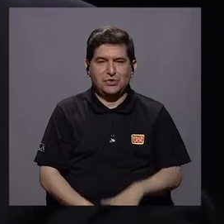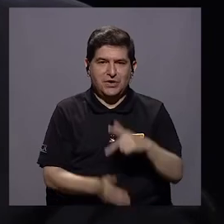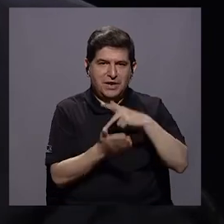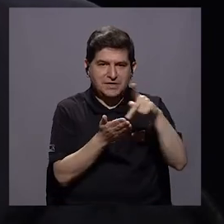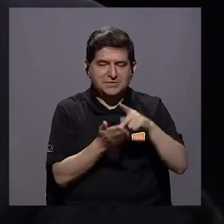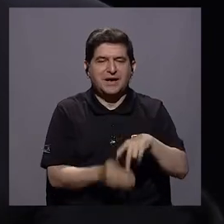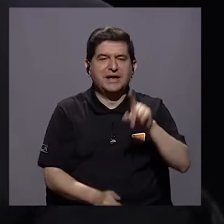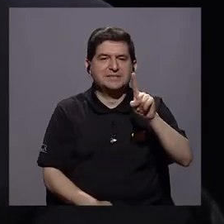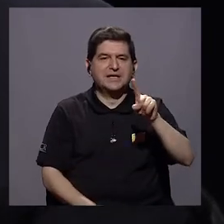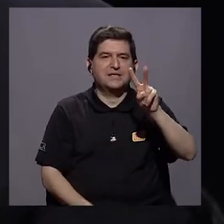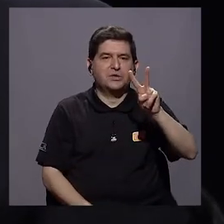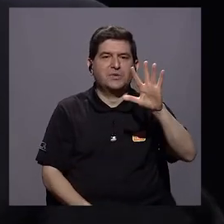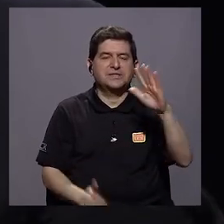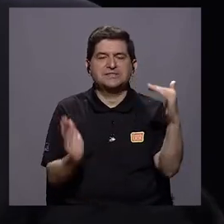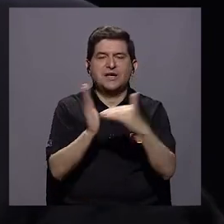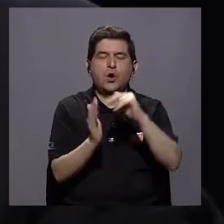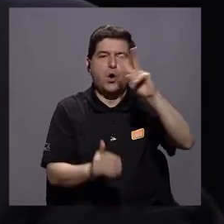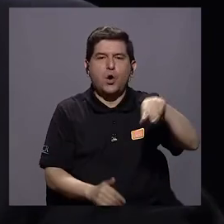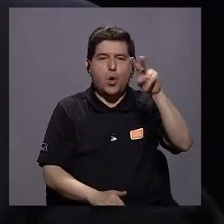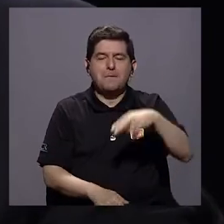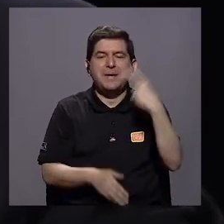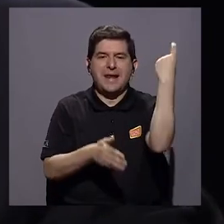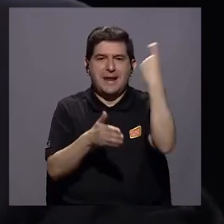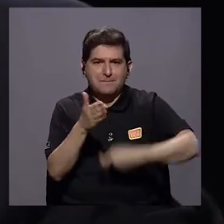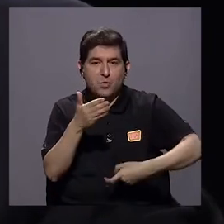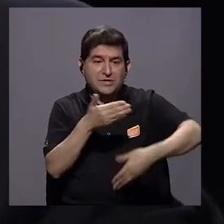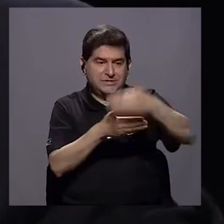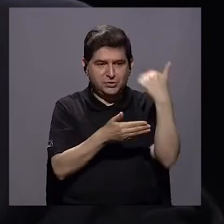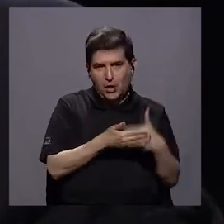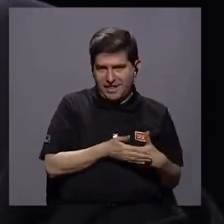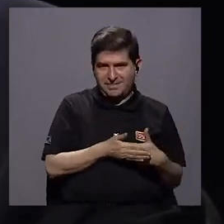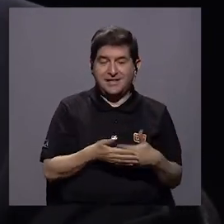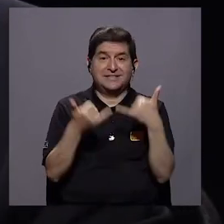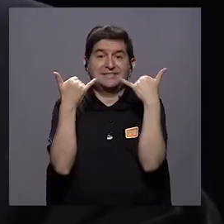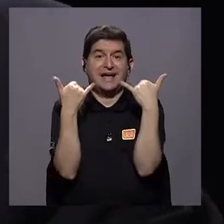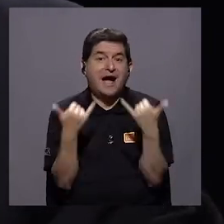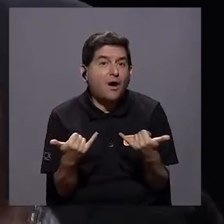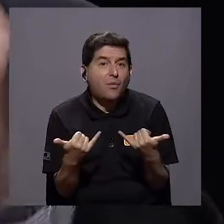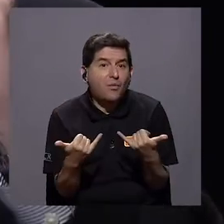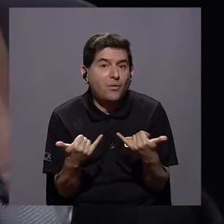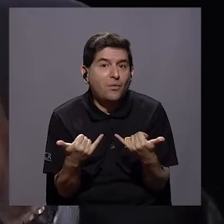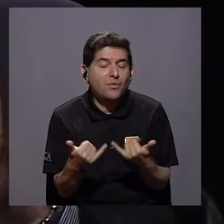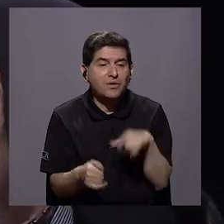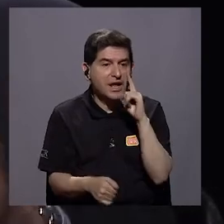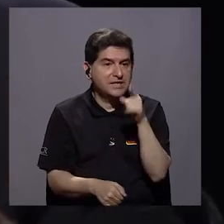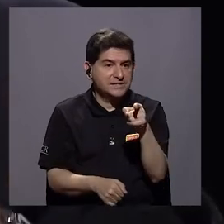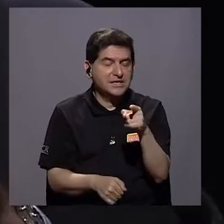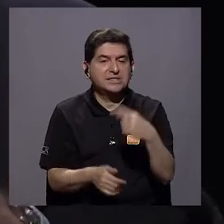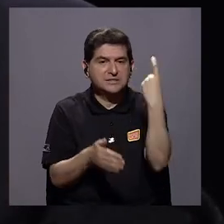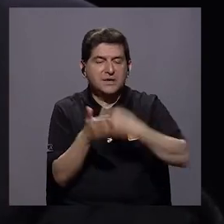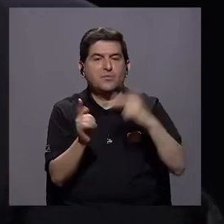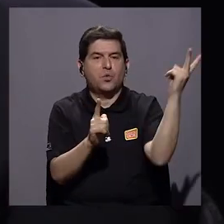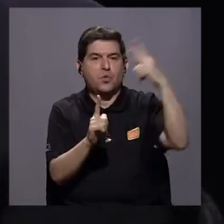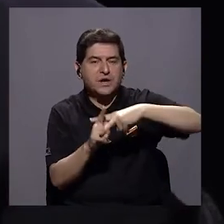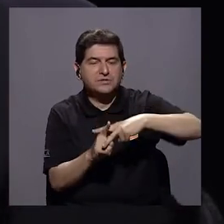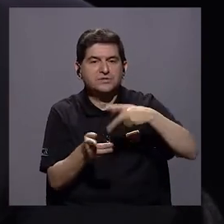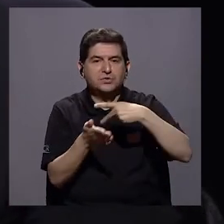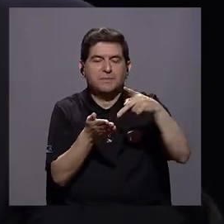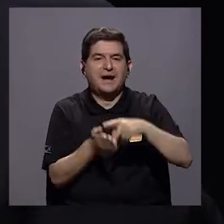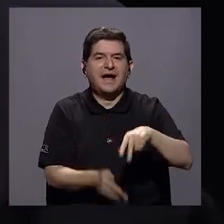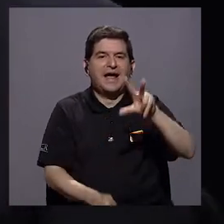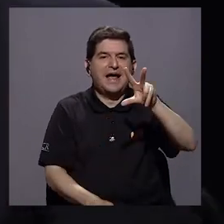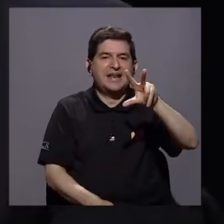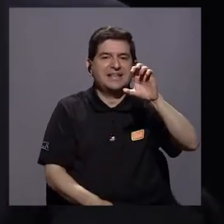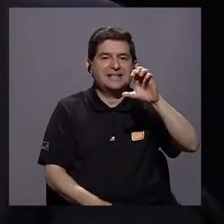pagaba 125 mil colones de impuesto antes. Hoy, si se pone este impuesto, va a